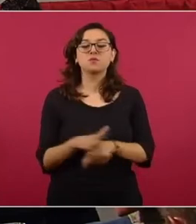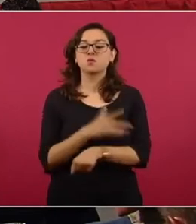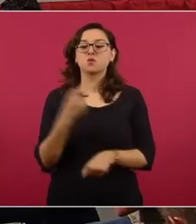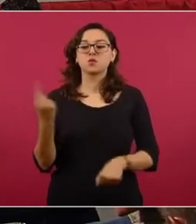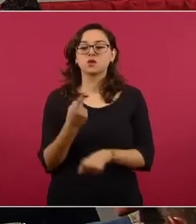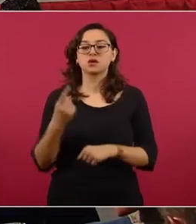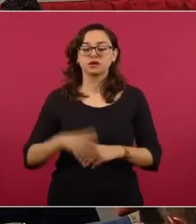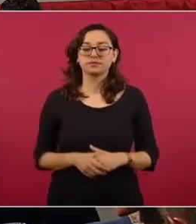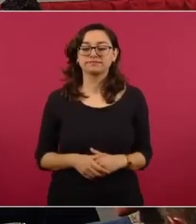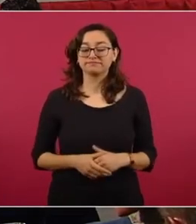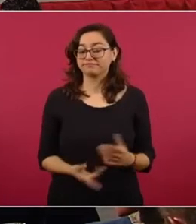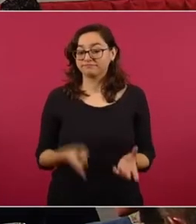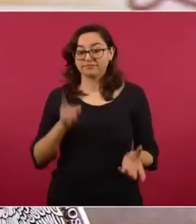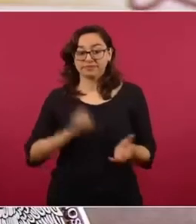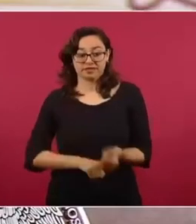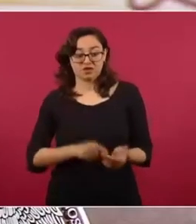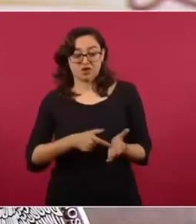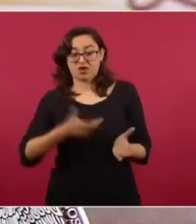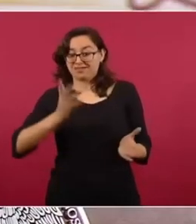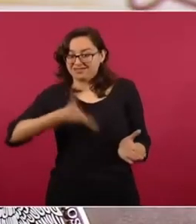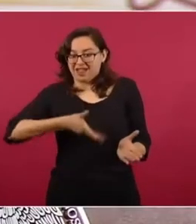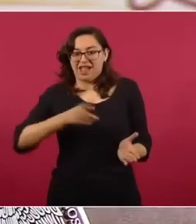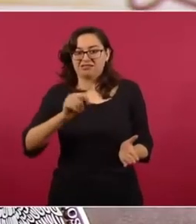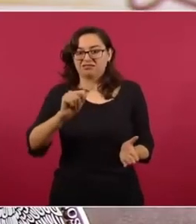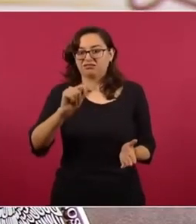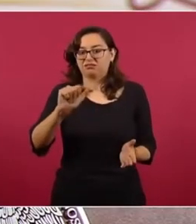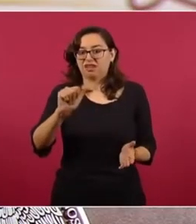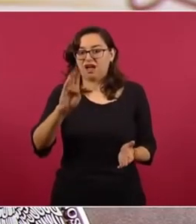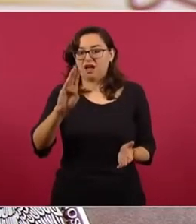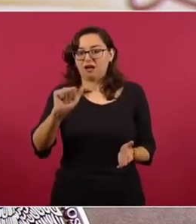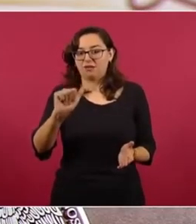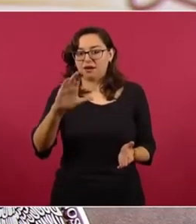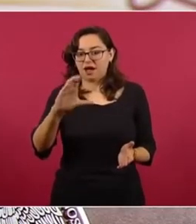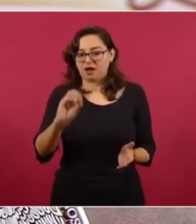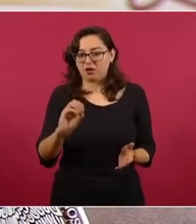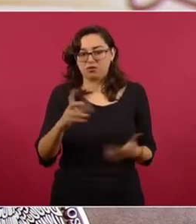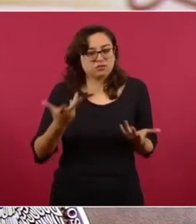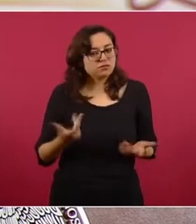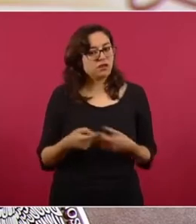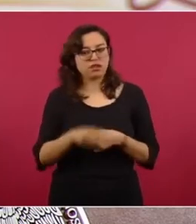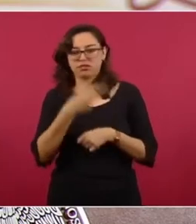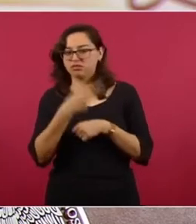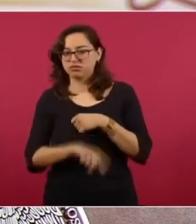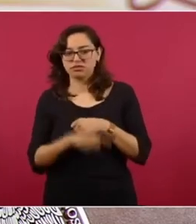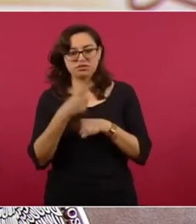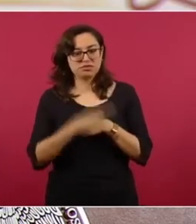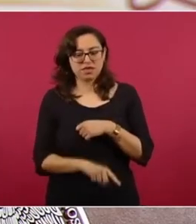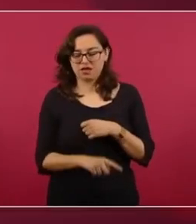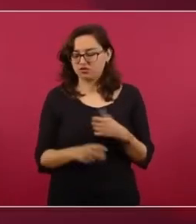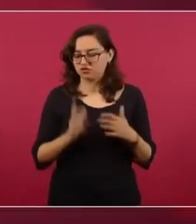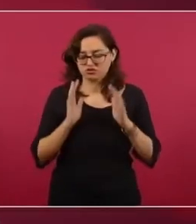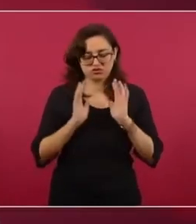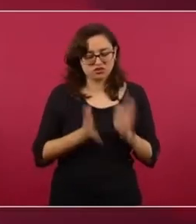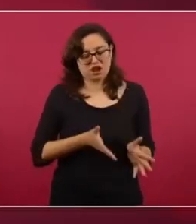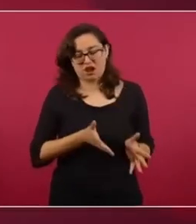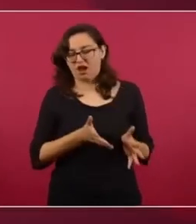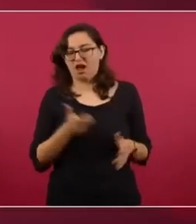mismos, por ser un producto de tabaco, causan los daños a la salud que ya producía el tabaco. Son muy conocidos